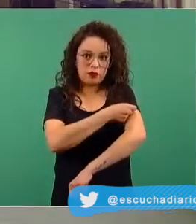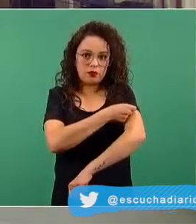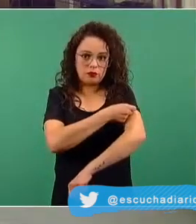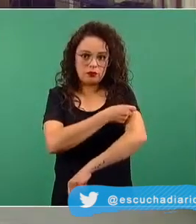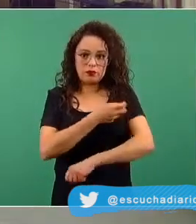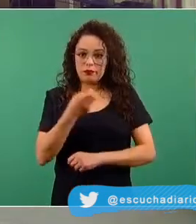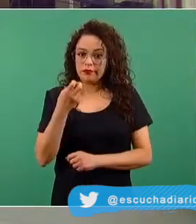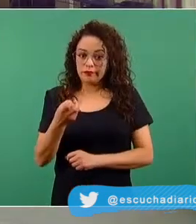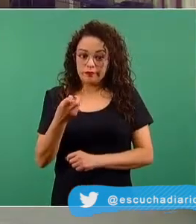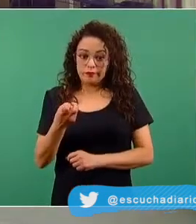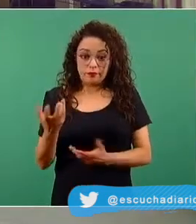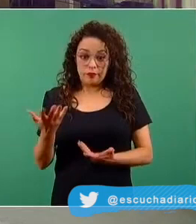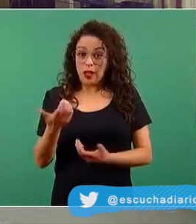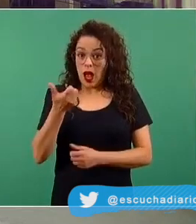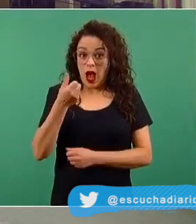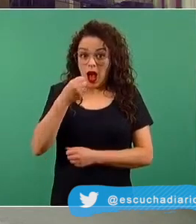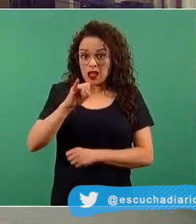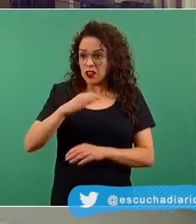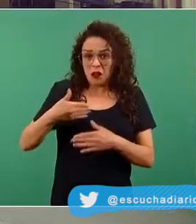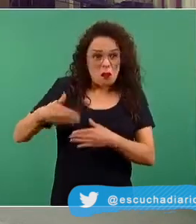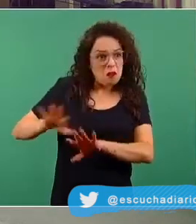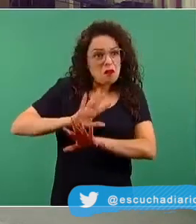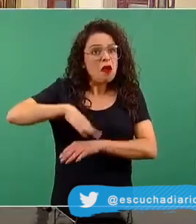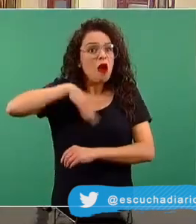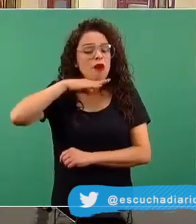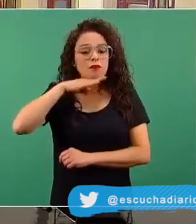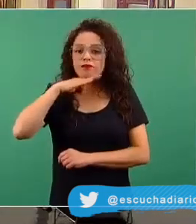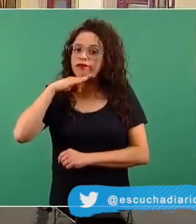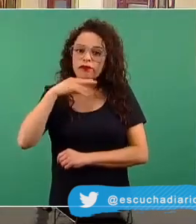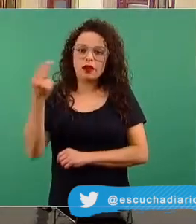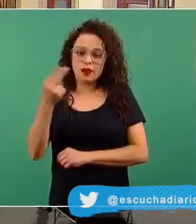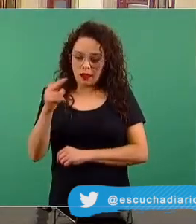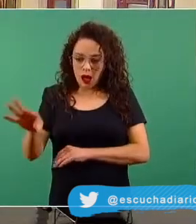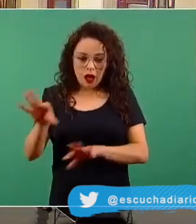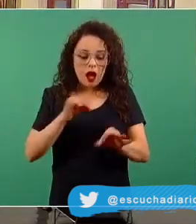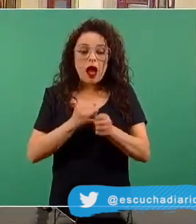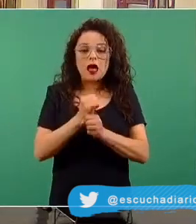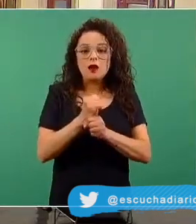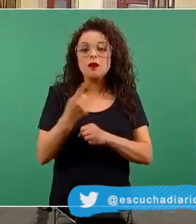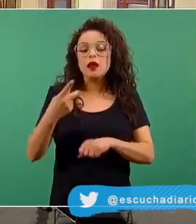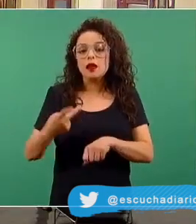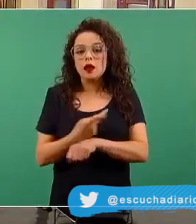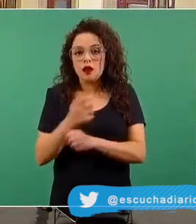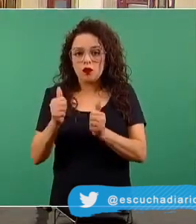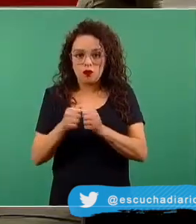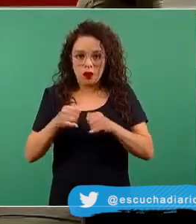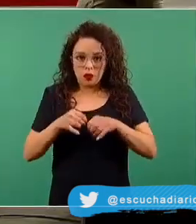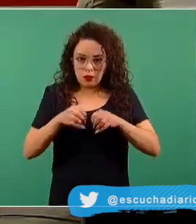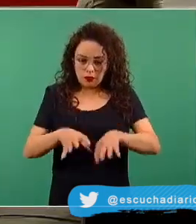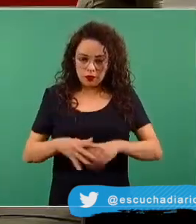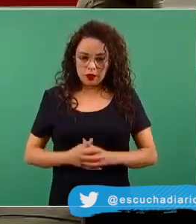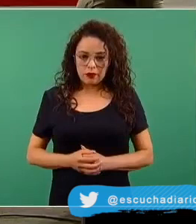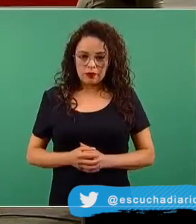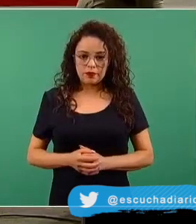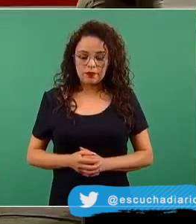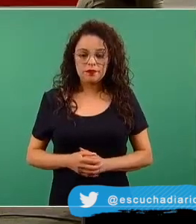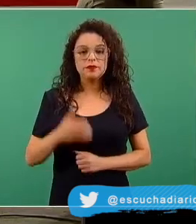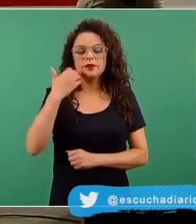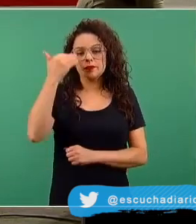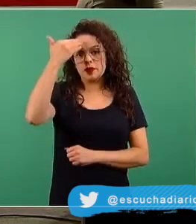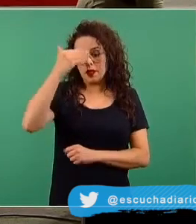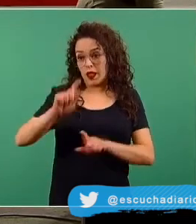suelto o que quede sin información. Esto lo vamos a estar trabajando. ¿Esto puede derivar o no en una sanción tanto penal,